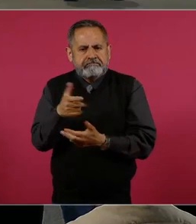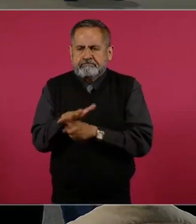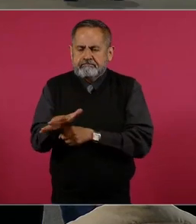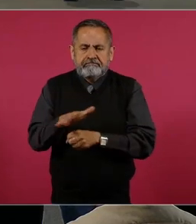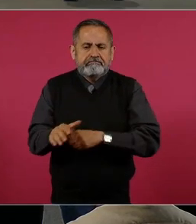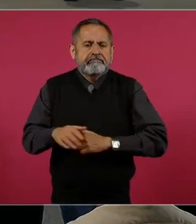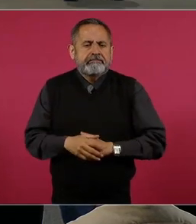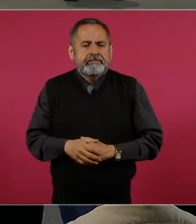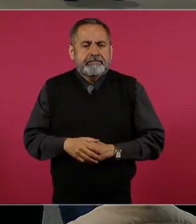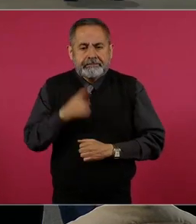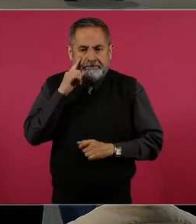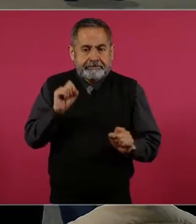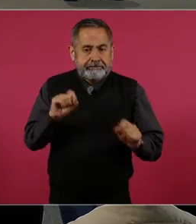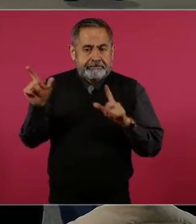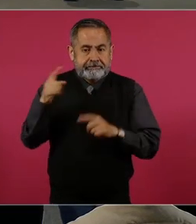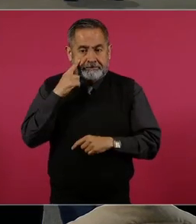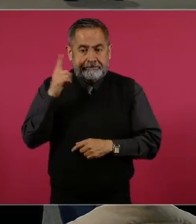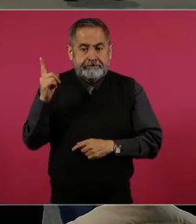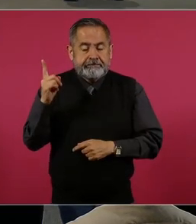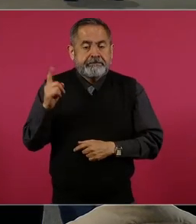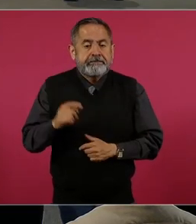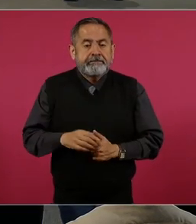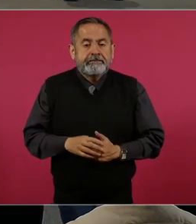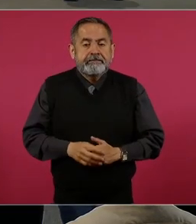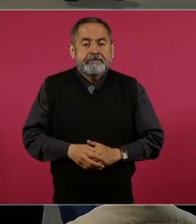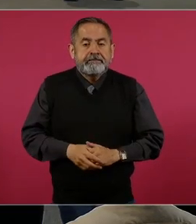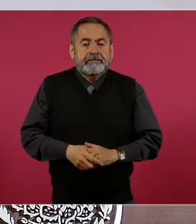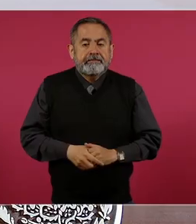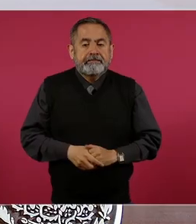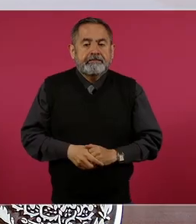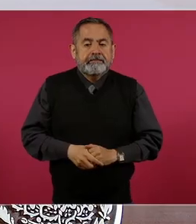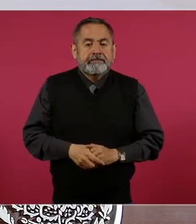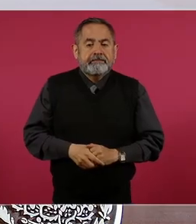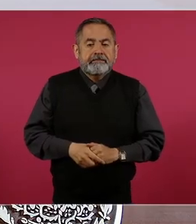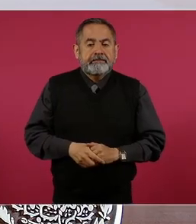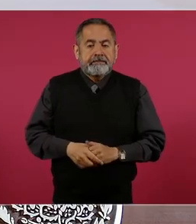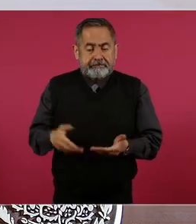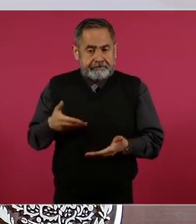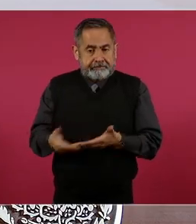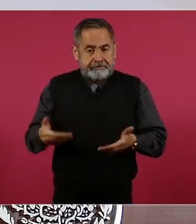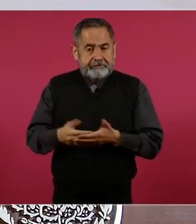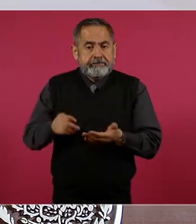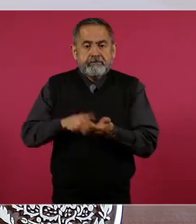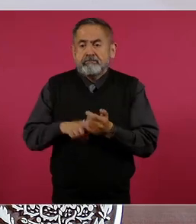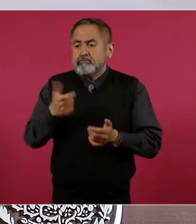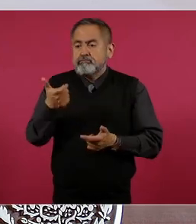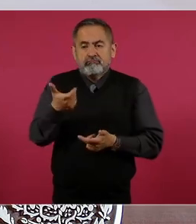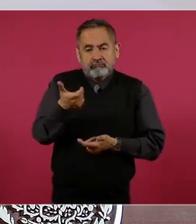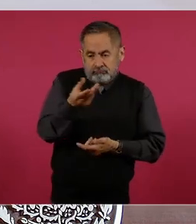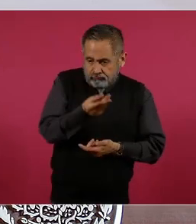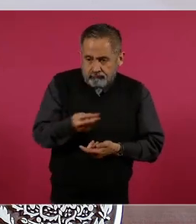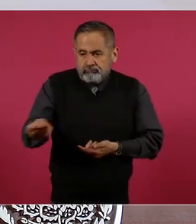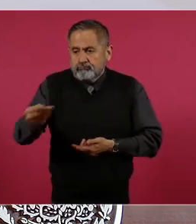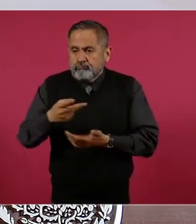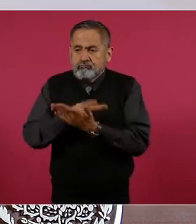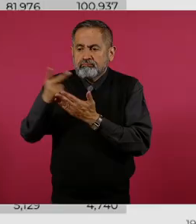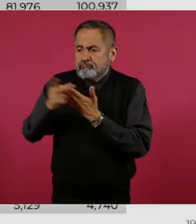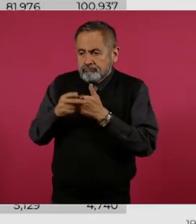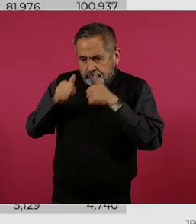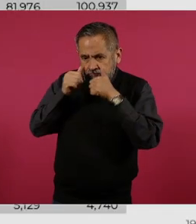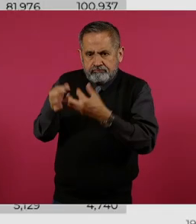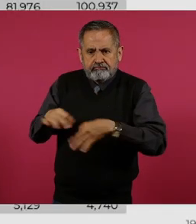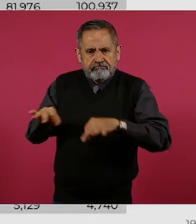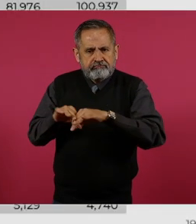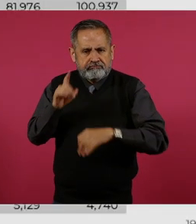Si pasamos a la siguiente, en la presente administración los recursos dirigidos a los programas prioritarios y sociales